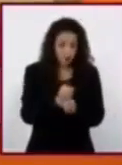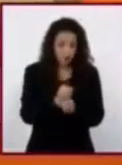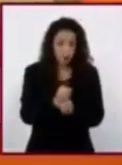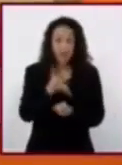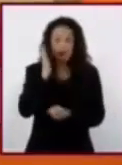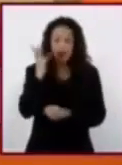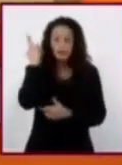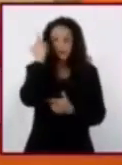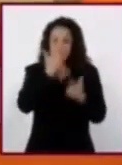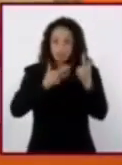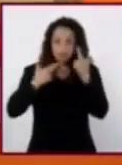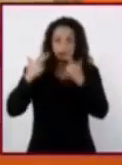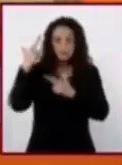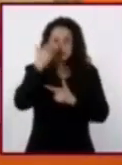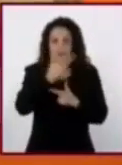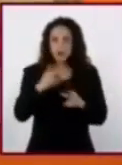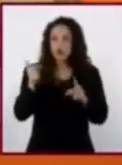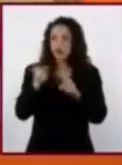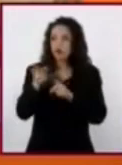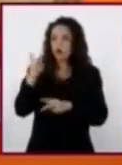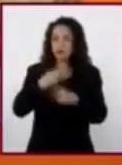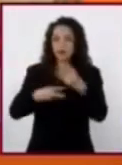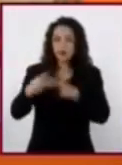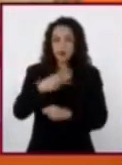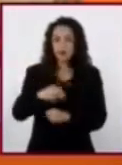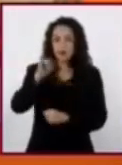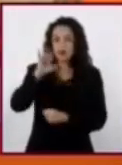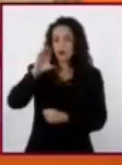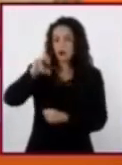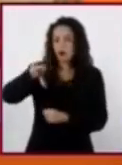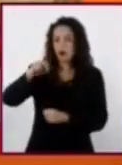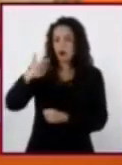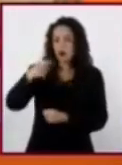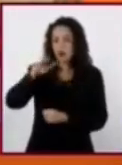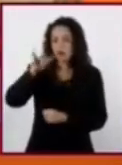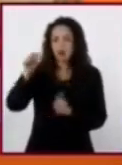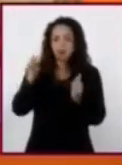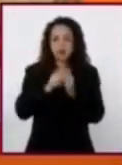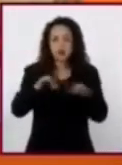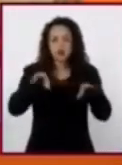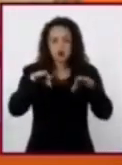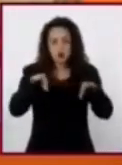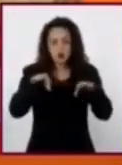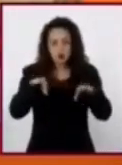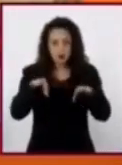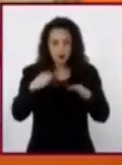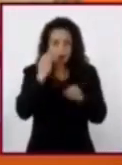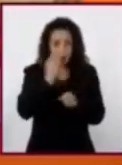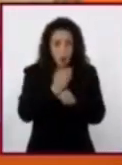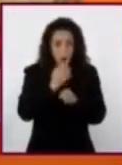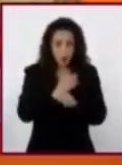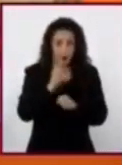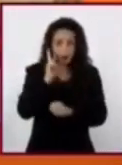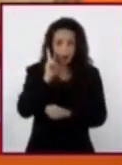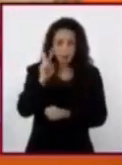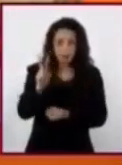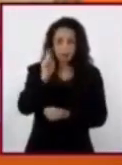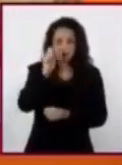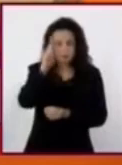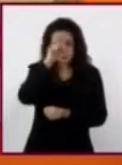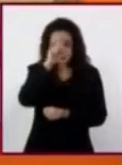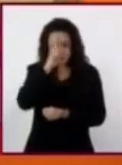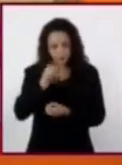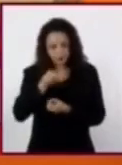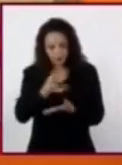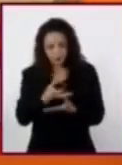revisado las fuentes iconográficas y documentales. A continuación, les mostraré una sugerencia